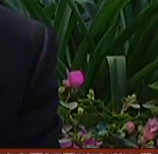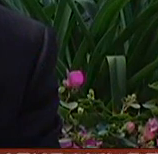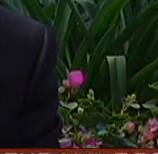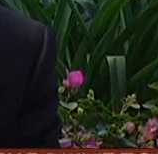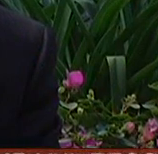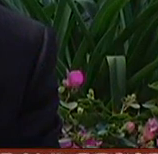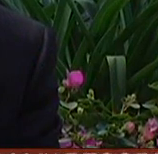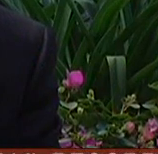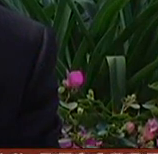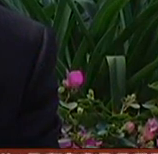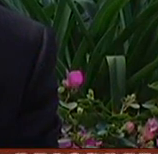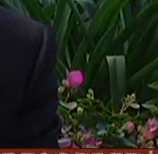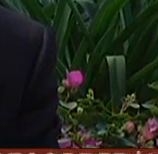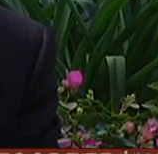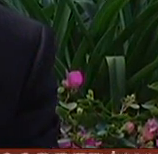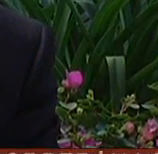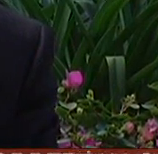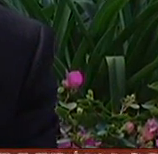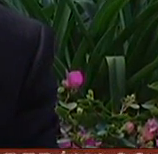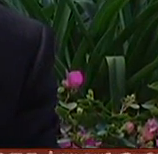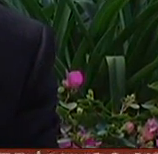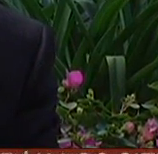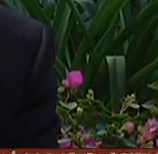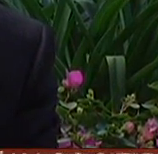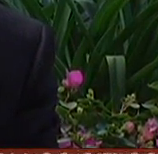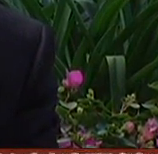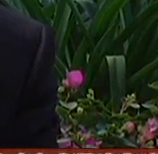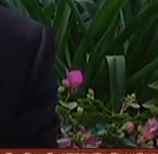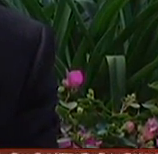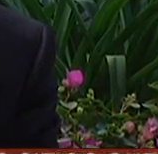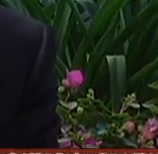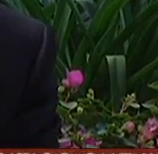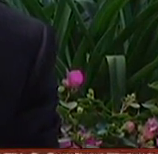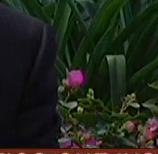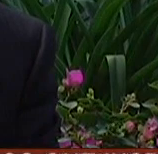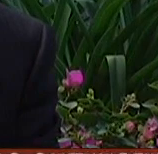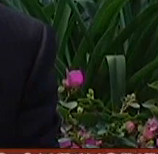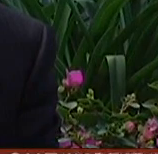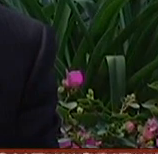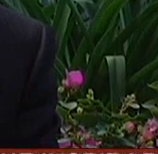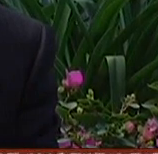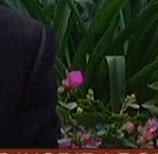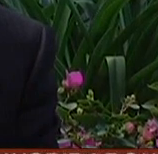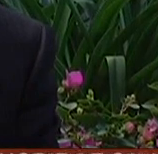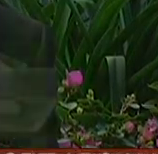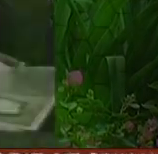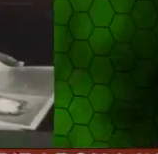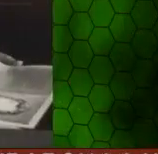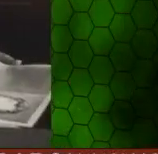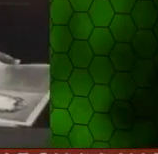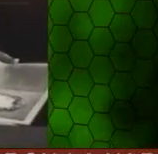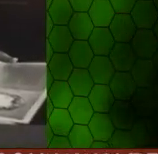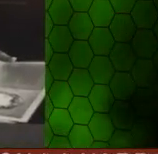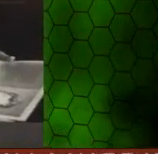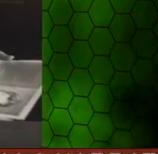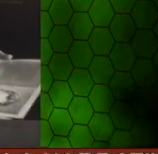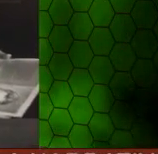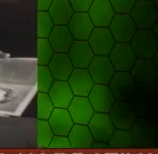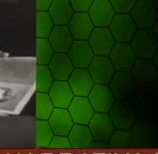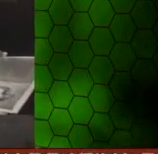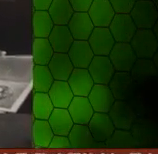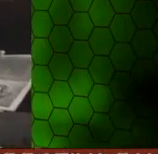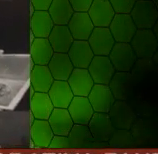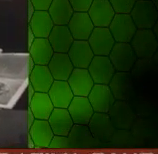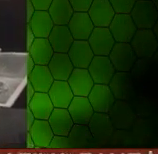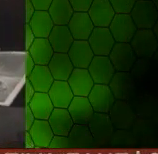poesía y escribo crítica o textos de ensayo pero son formas completamente distintas de